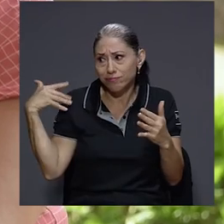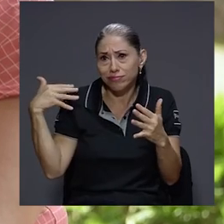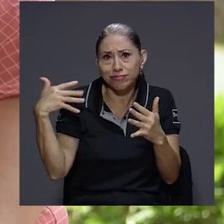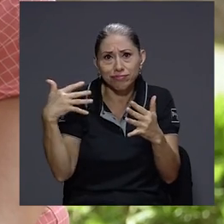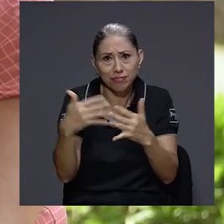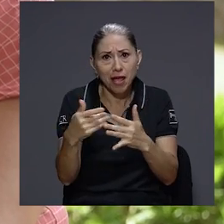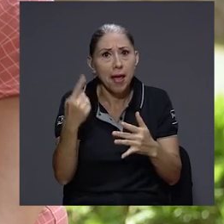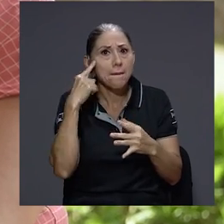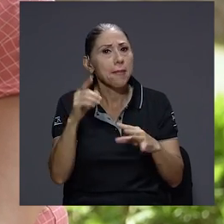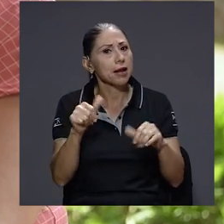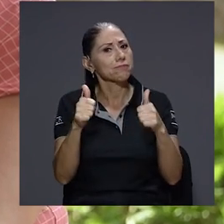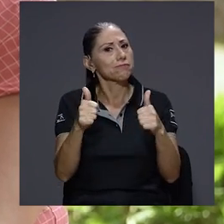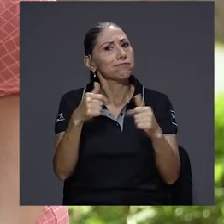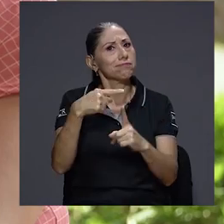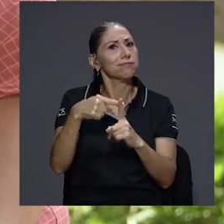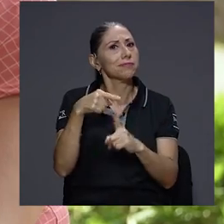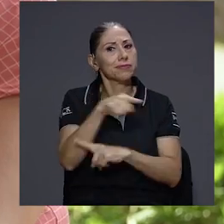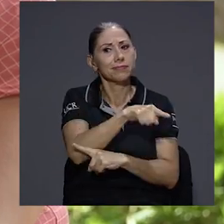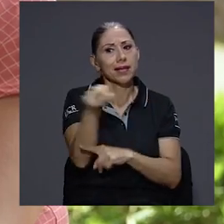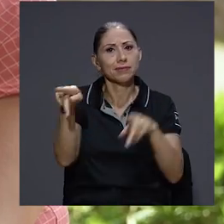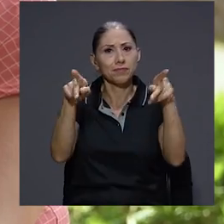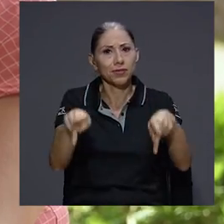hasta ahora por el bien de este tipo de poblaciones en nuestro país.